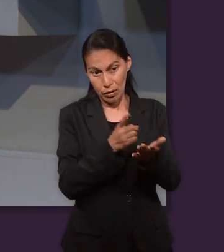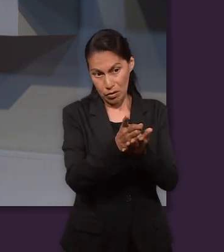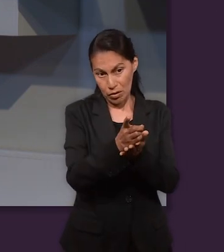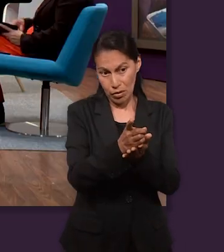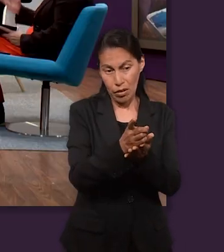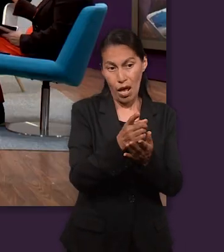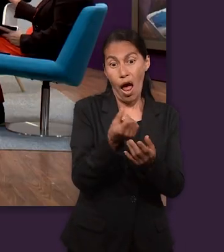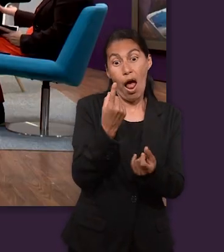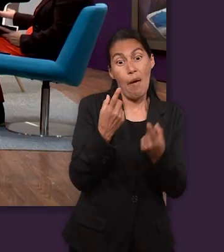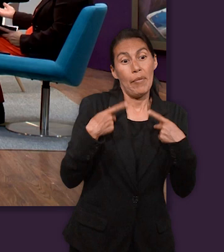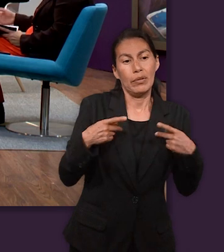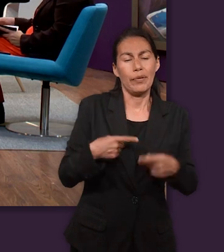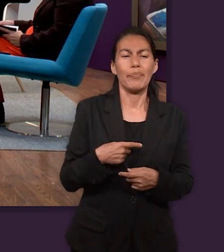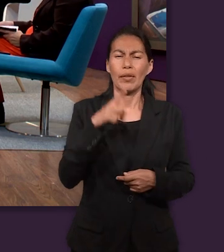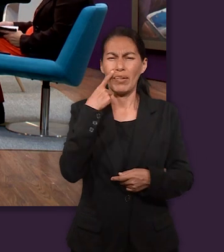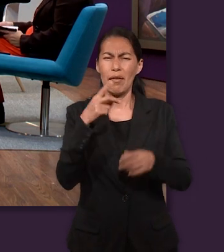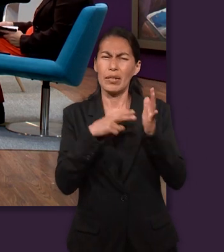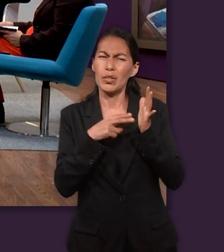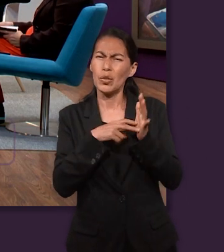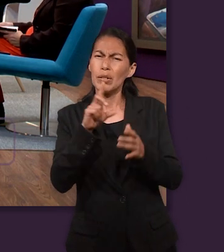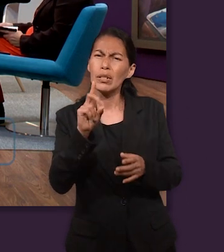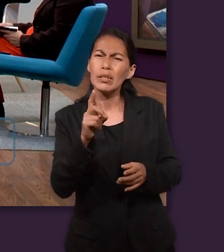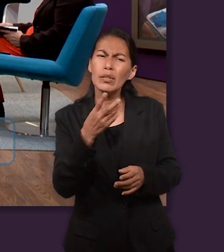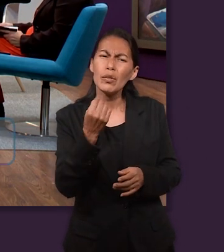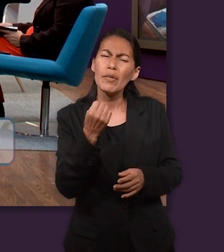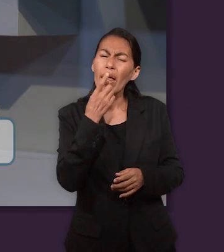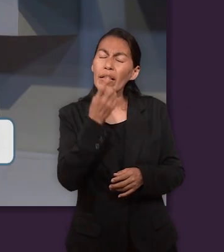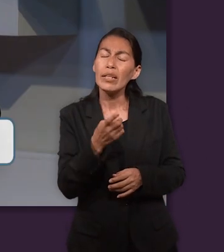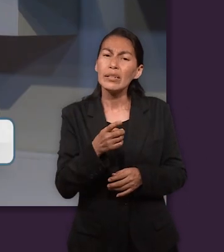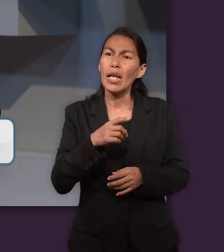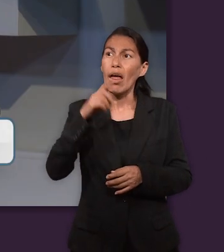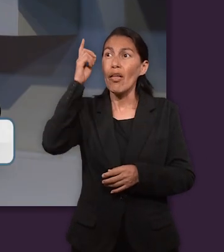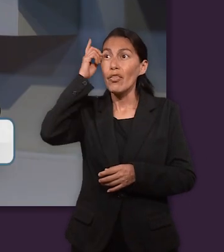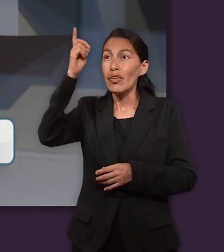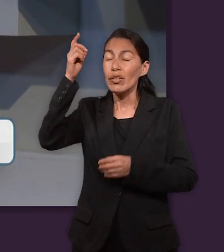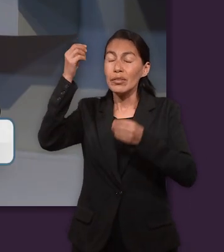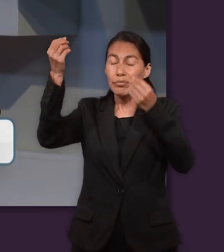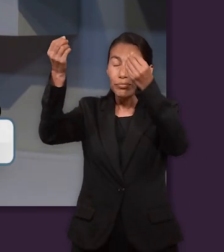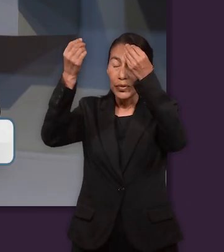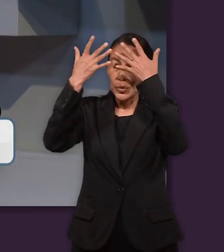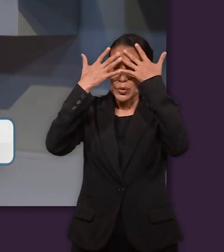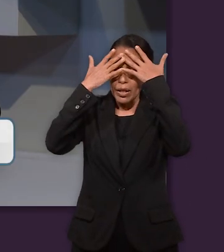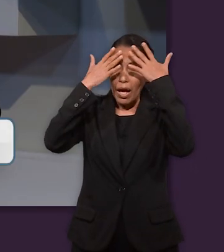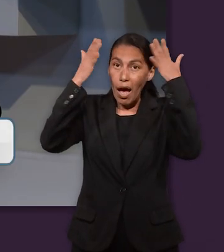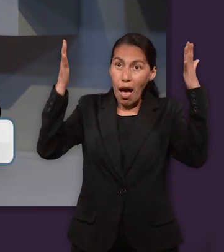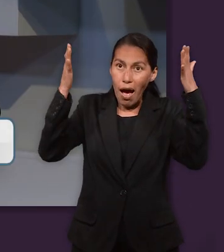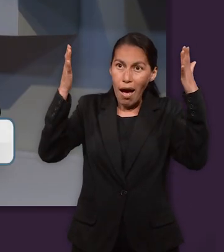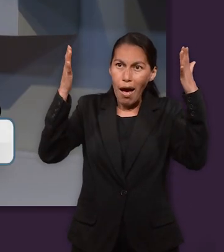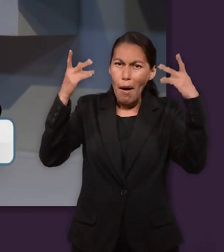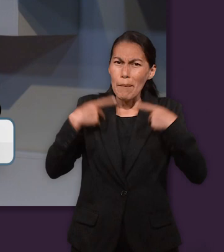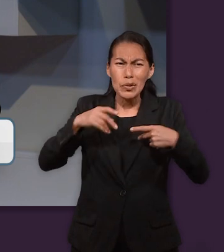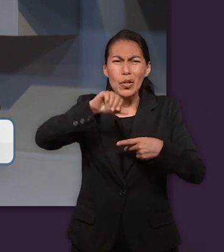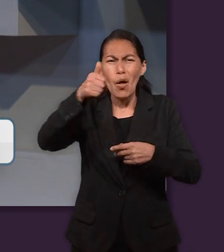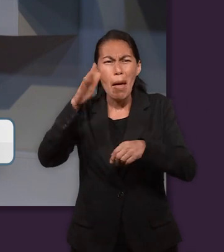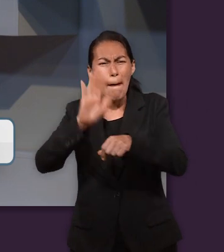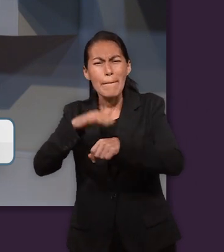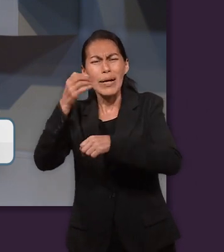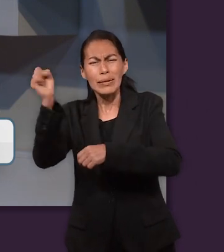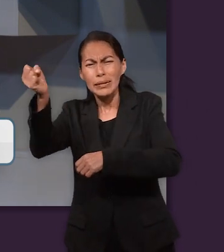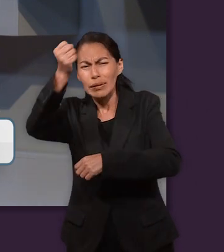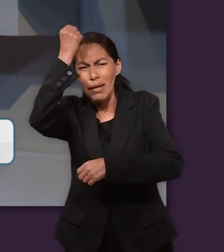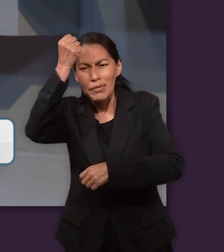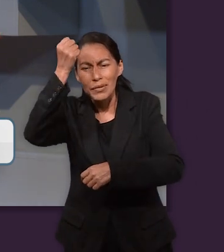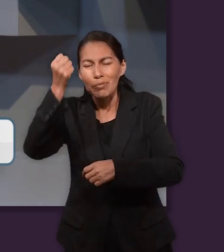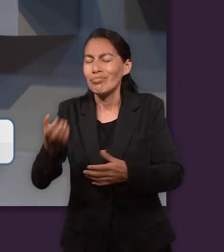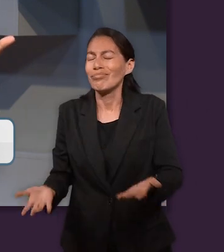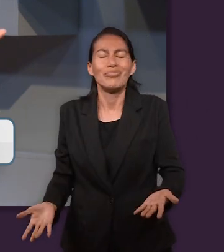dice en el versículo 39, después de haberte dado a conocer Dios todo esto, no hay entendido ni sabio como tú. Le dice,